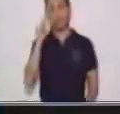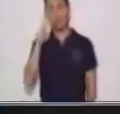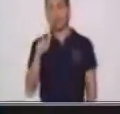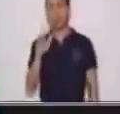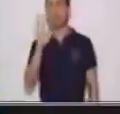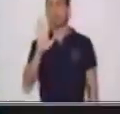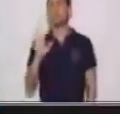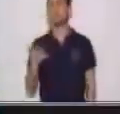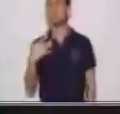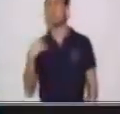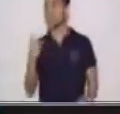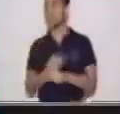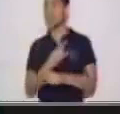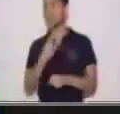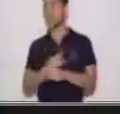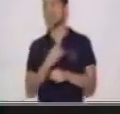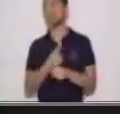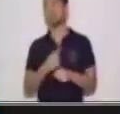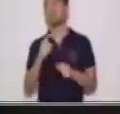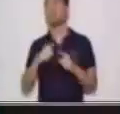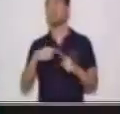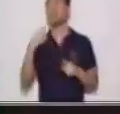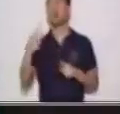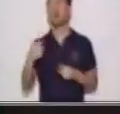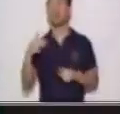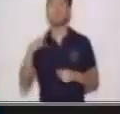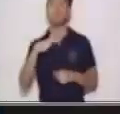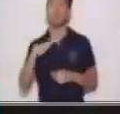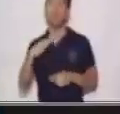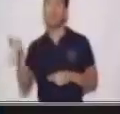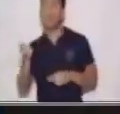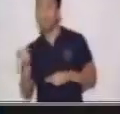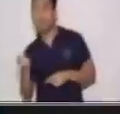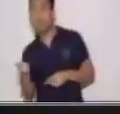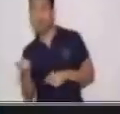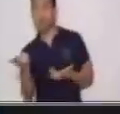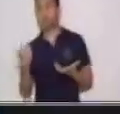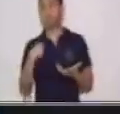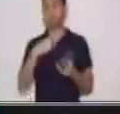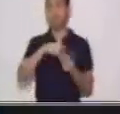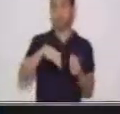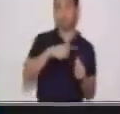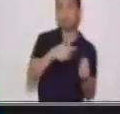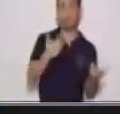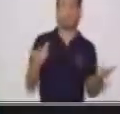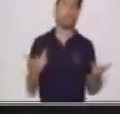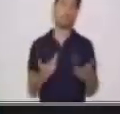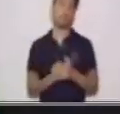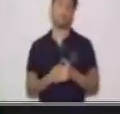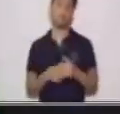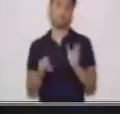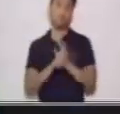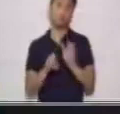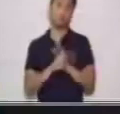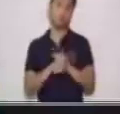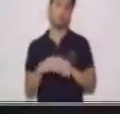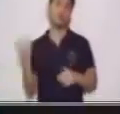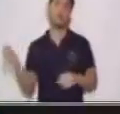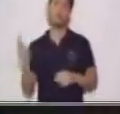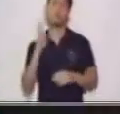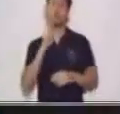vamos a utilizar cuando estamos con amigos y con familiares. En este caso, es un